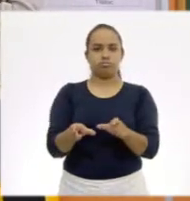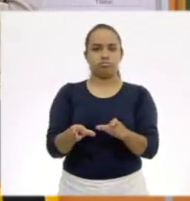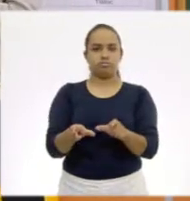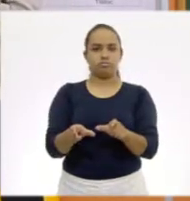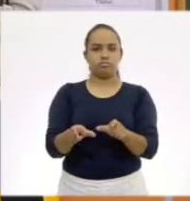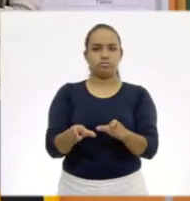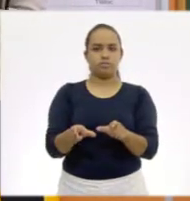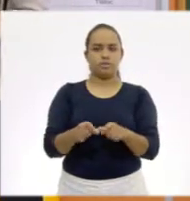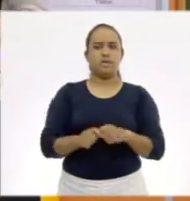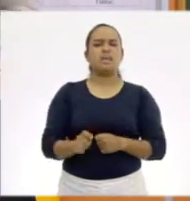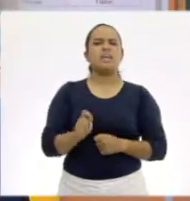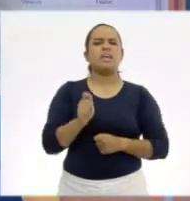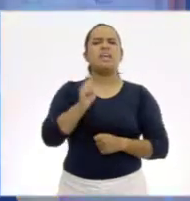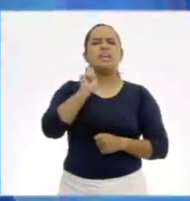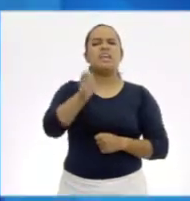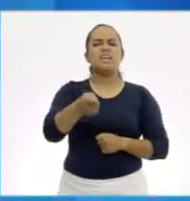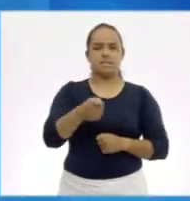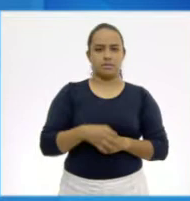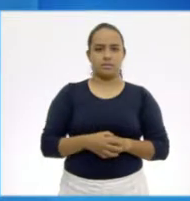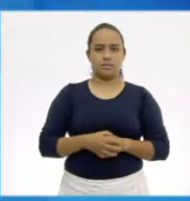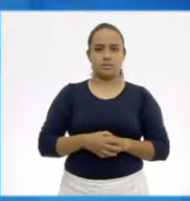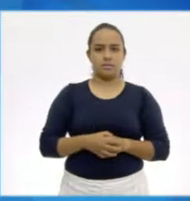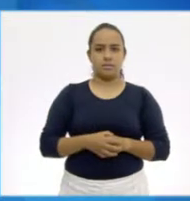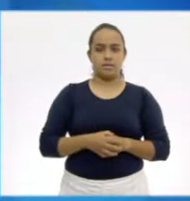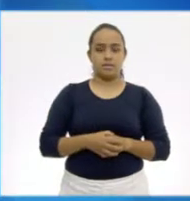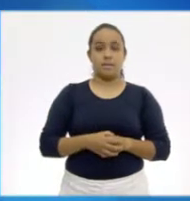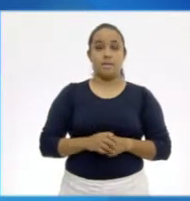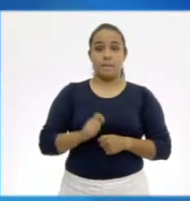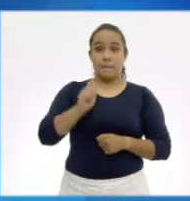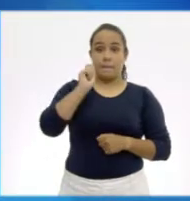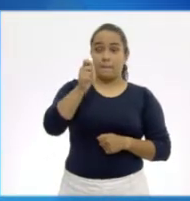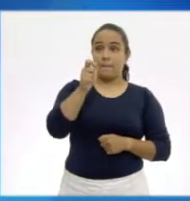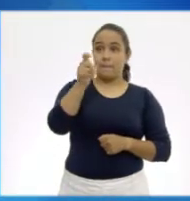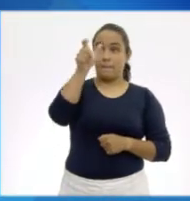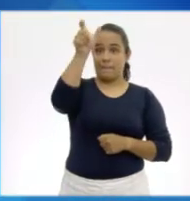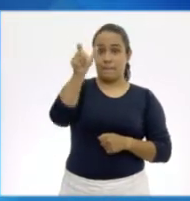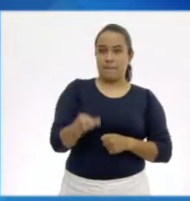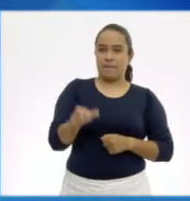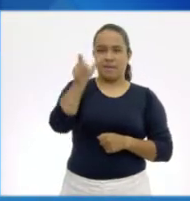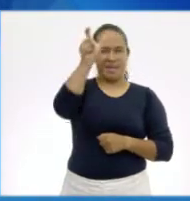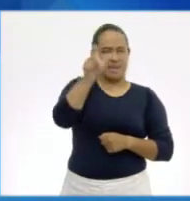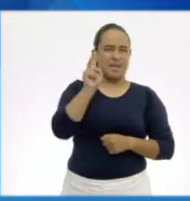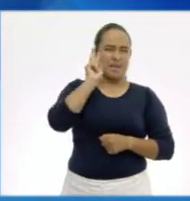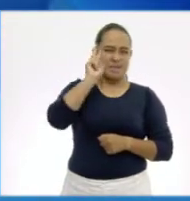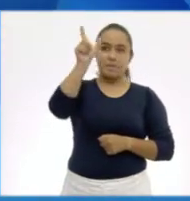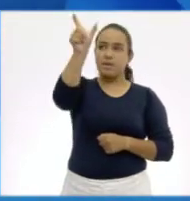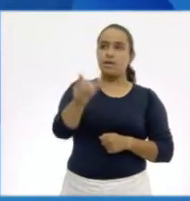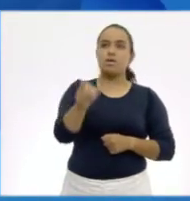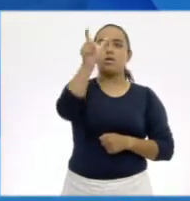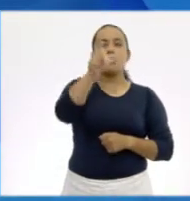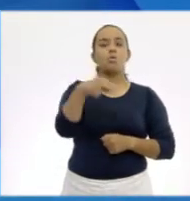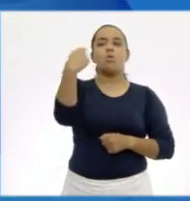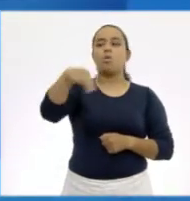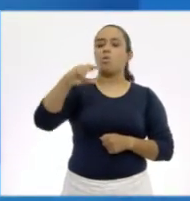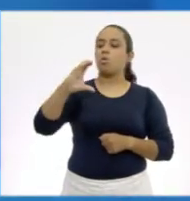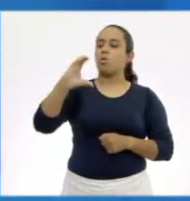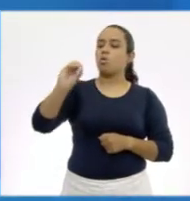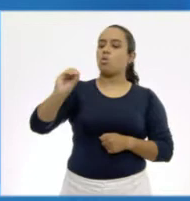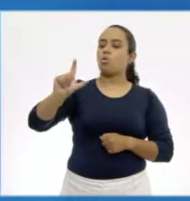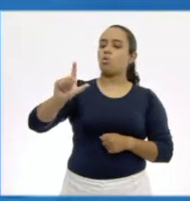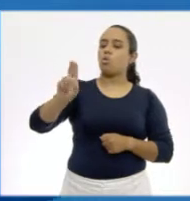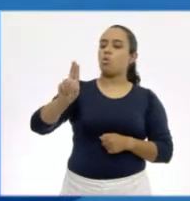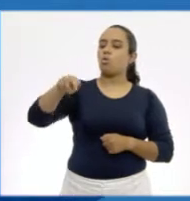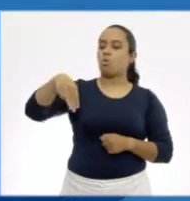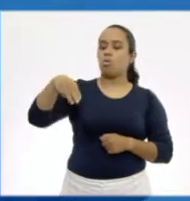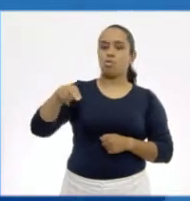Quiero que hagamos énfasis en esto. La parte en vertical, es decir, cada una de estas tiras o de estos cuadros se llama columnas. Y cada